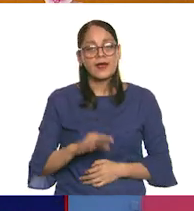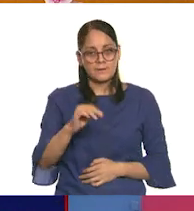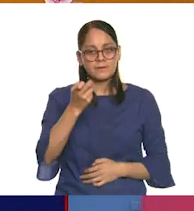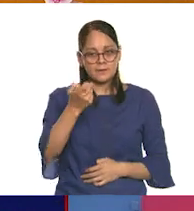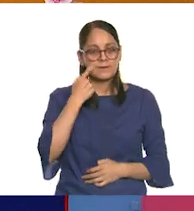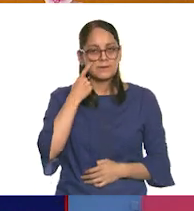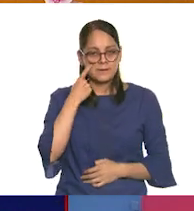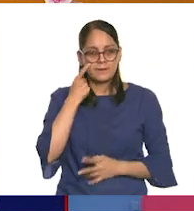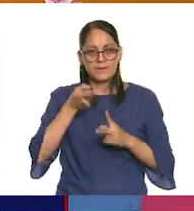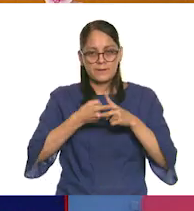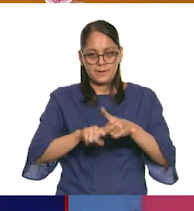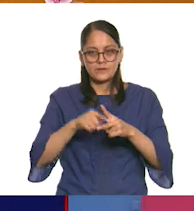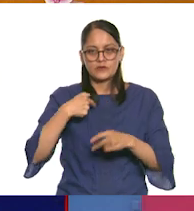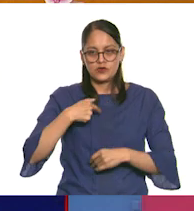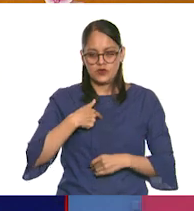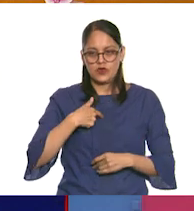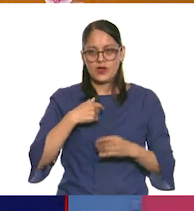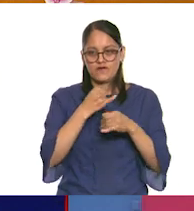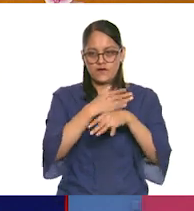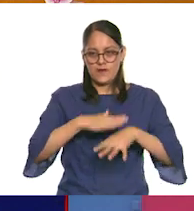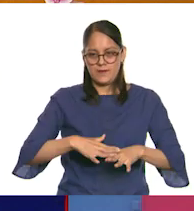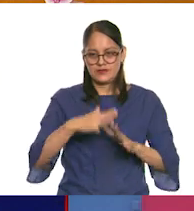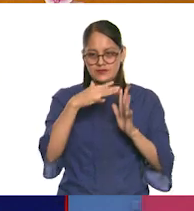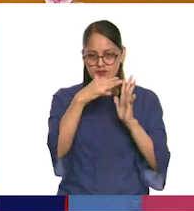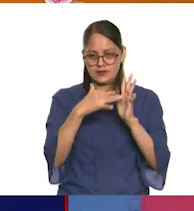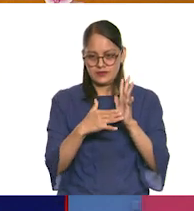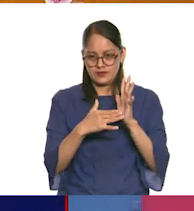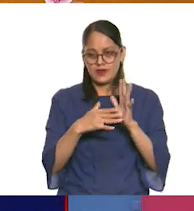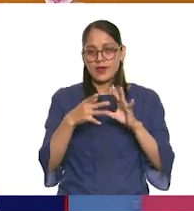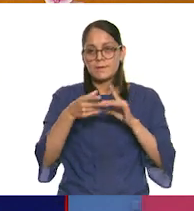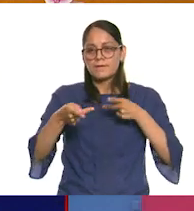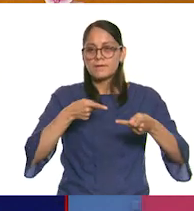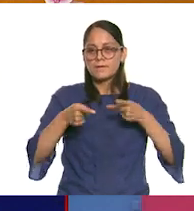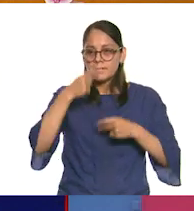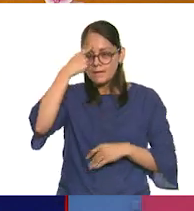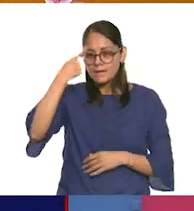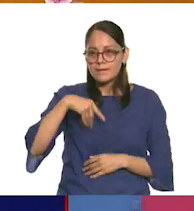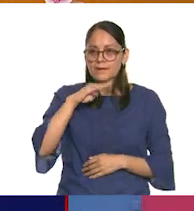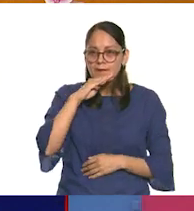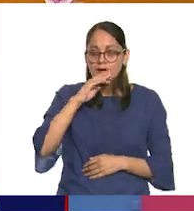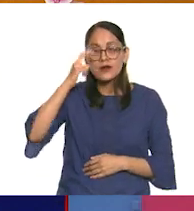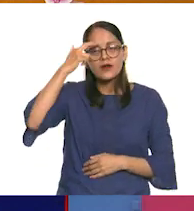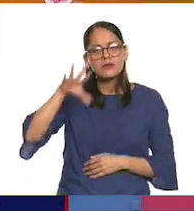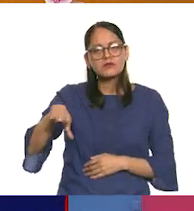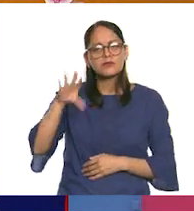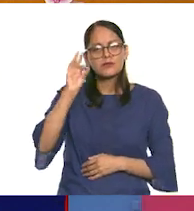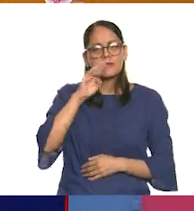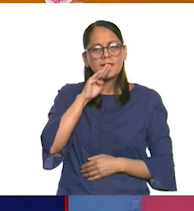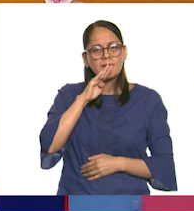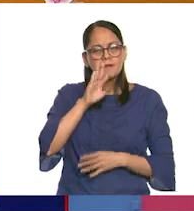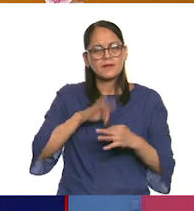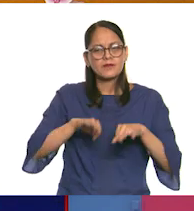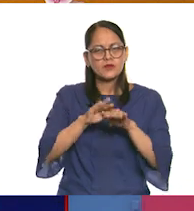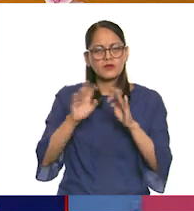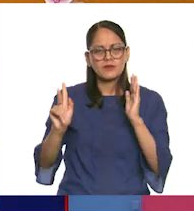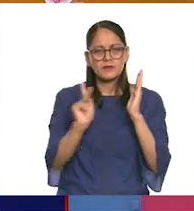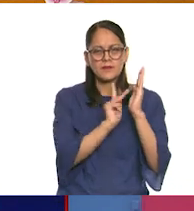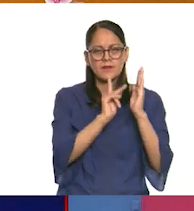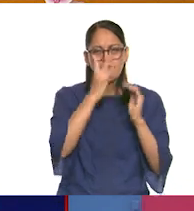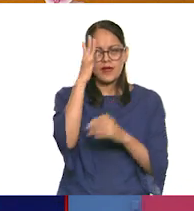Exactamente. Y mira, para eso preparé un texto para todas las mamás y para ti, para que recordemos por qué elegimos este elemento nosotros.